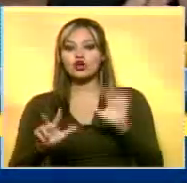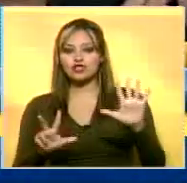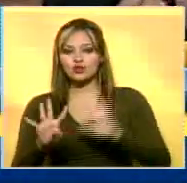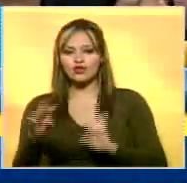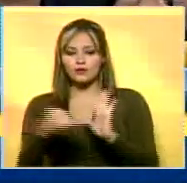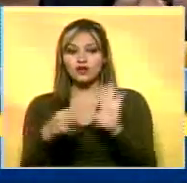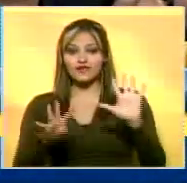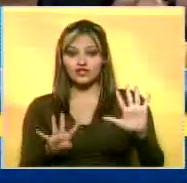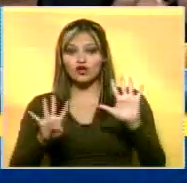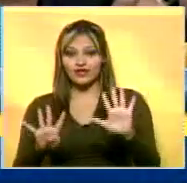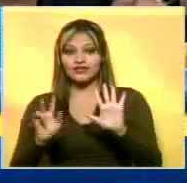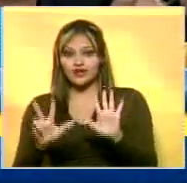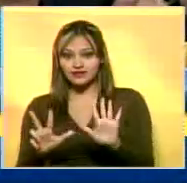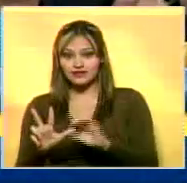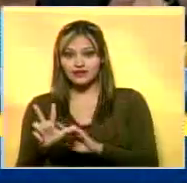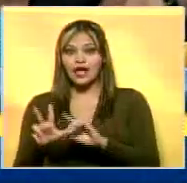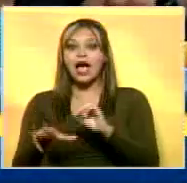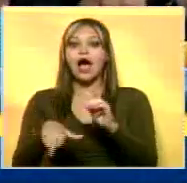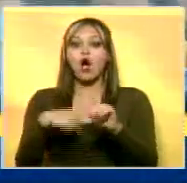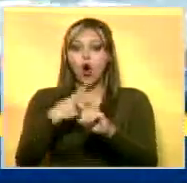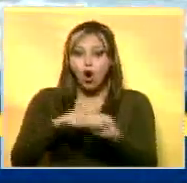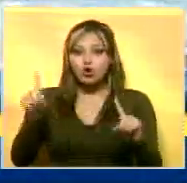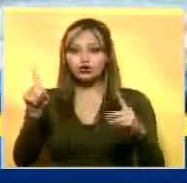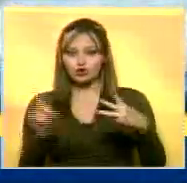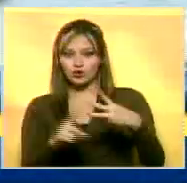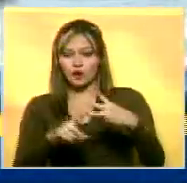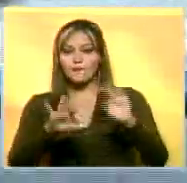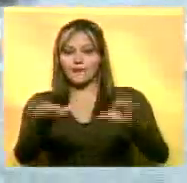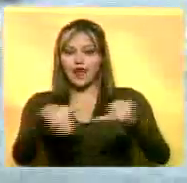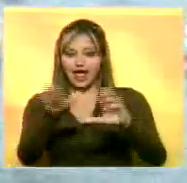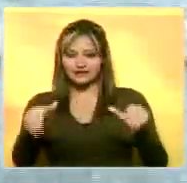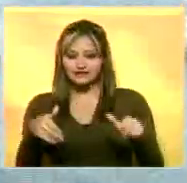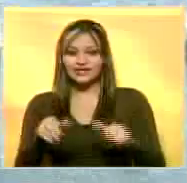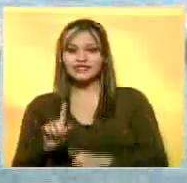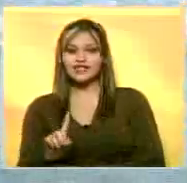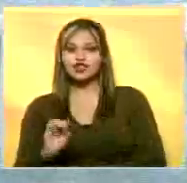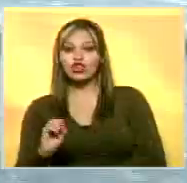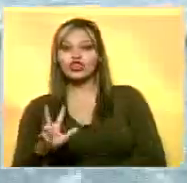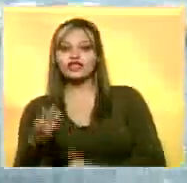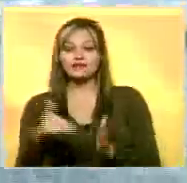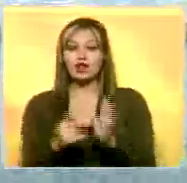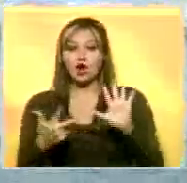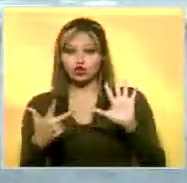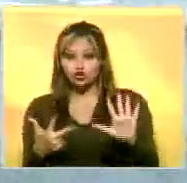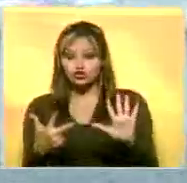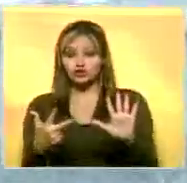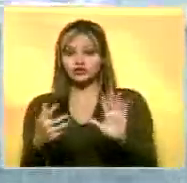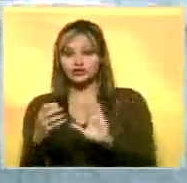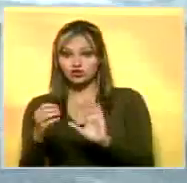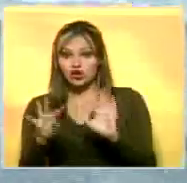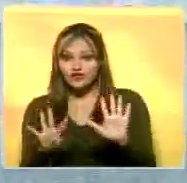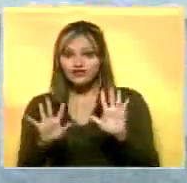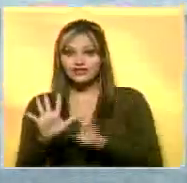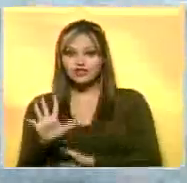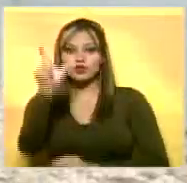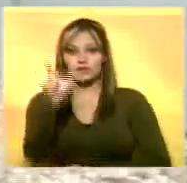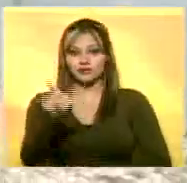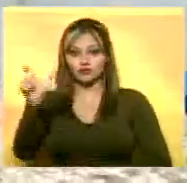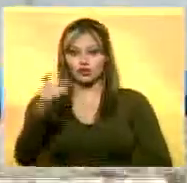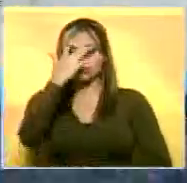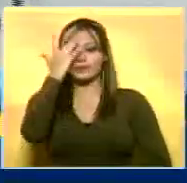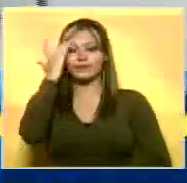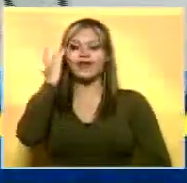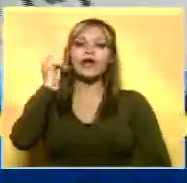.993 y hacia Machirputo, Playa Pintada, 103.895 personas.